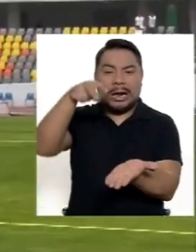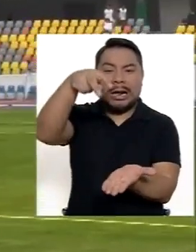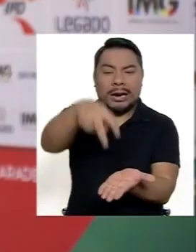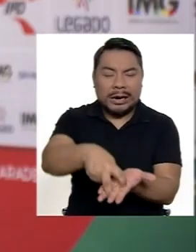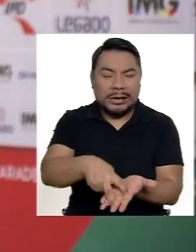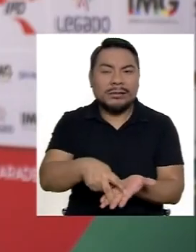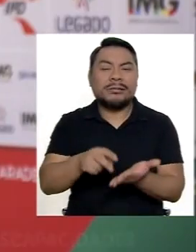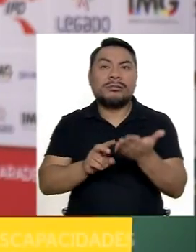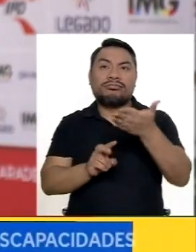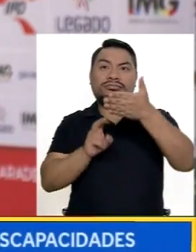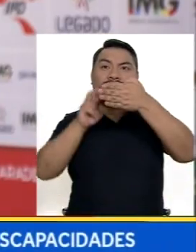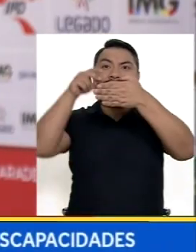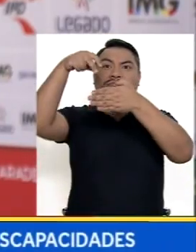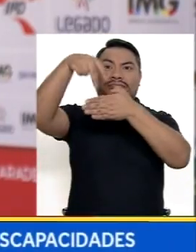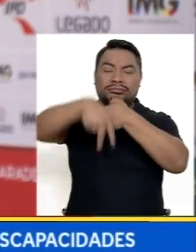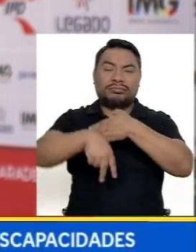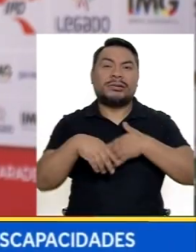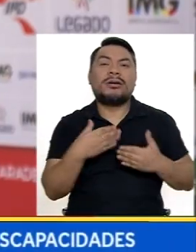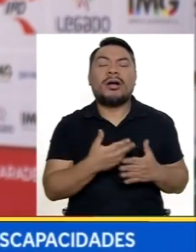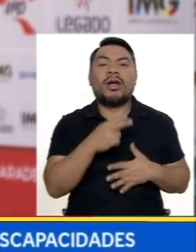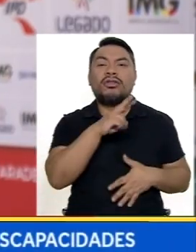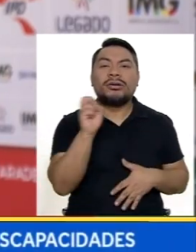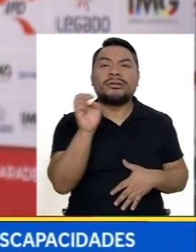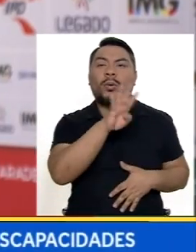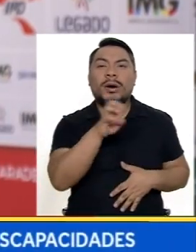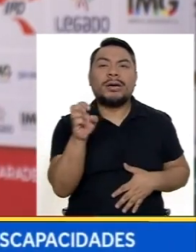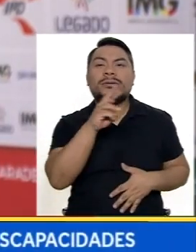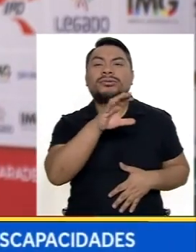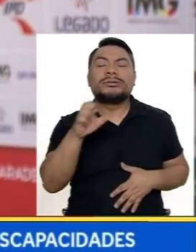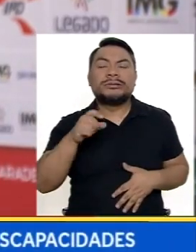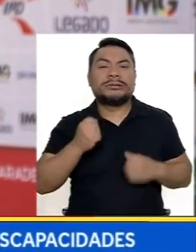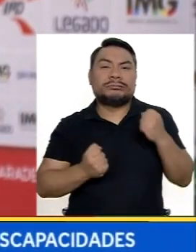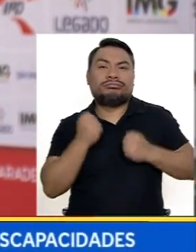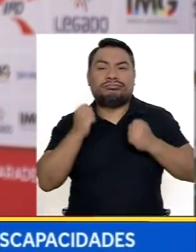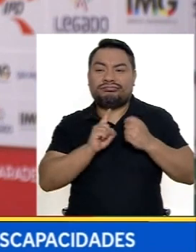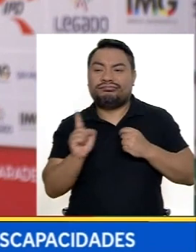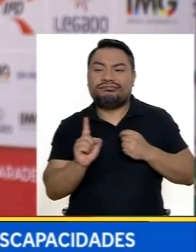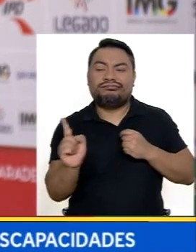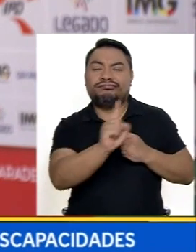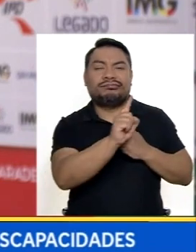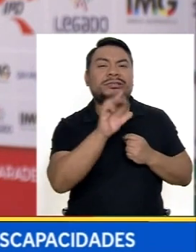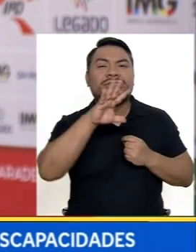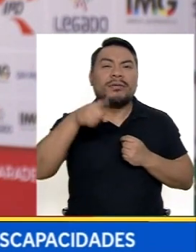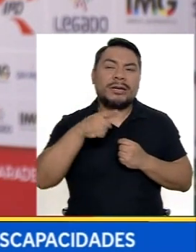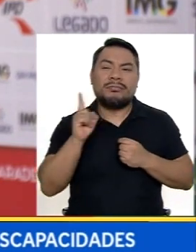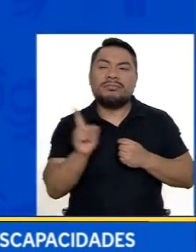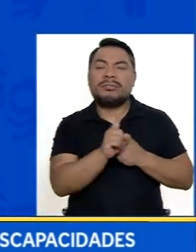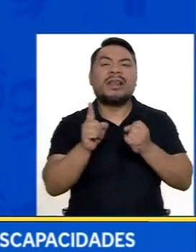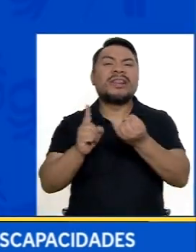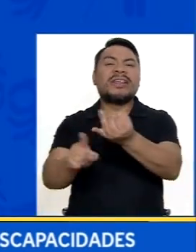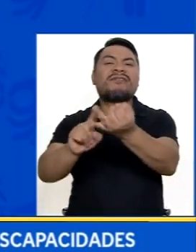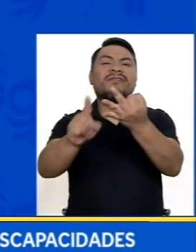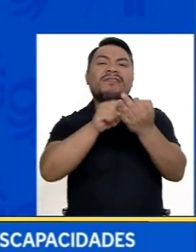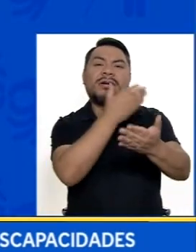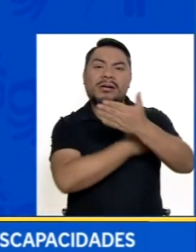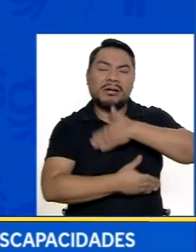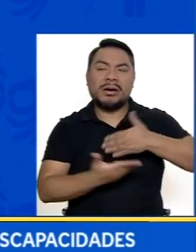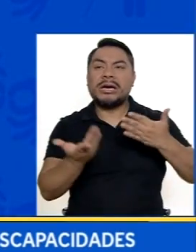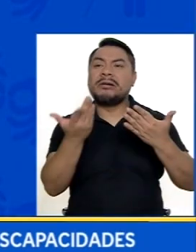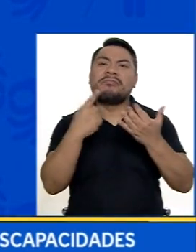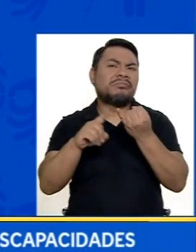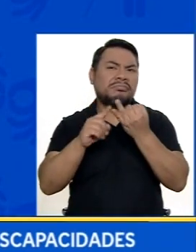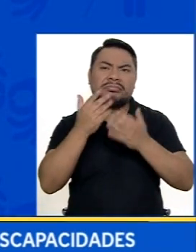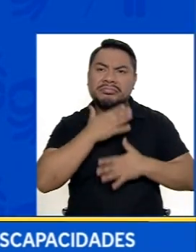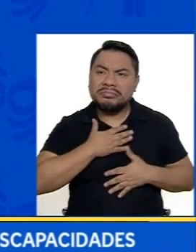Salto alto Pruebas de 100, 200, 400 5.000 metros De diferentes discapacidades Ha habido